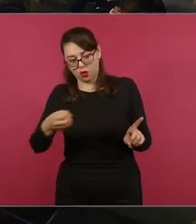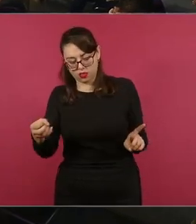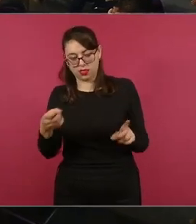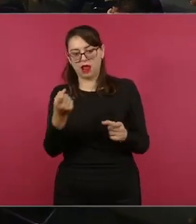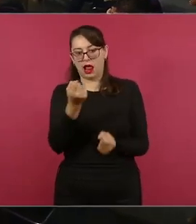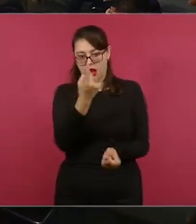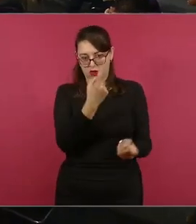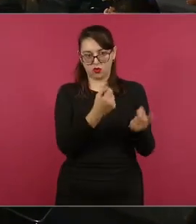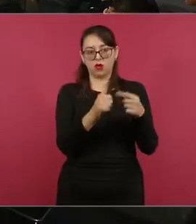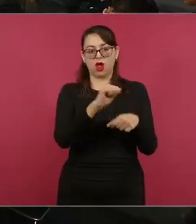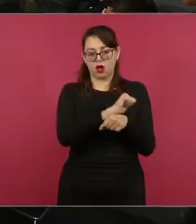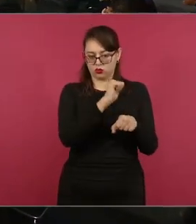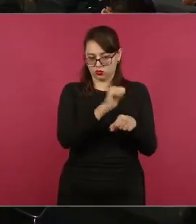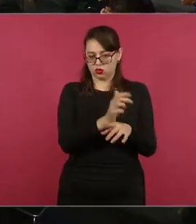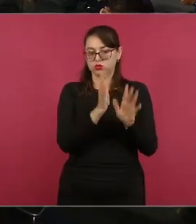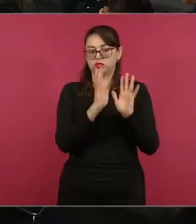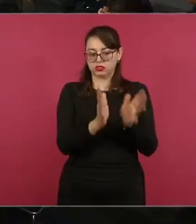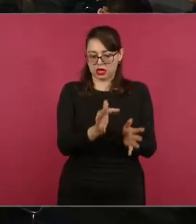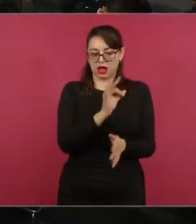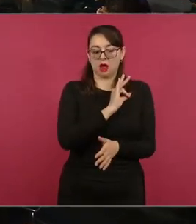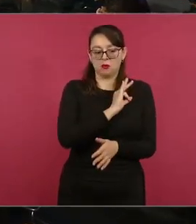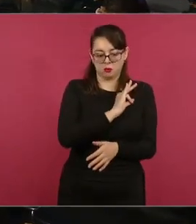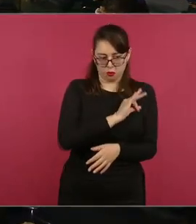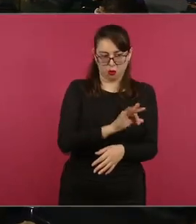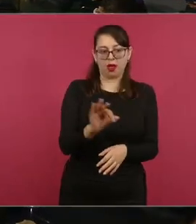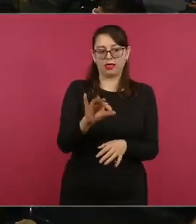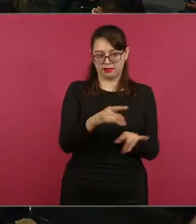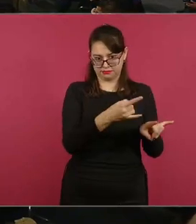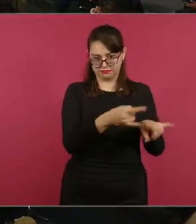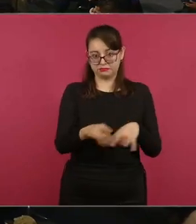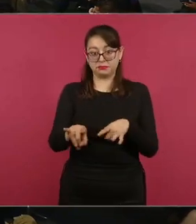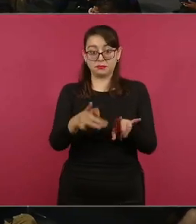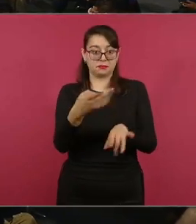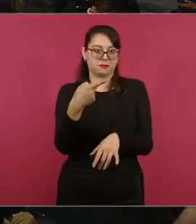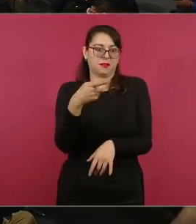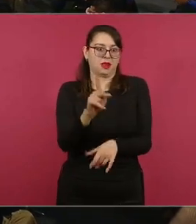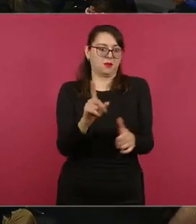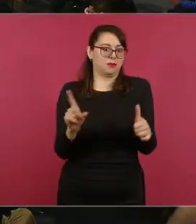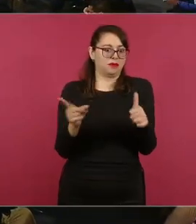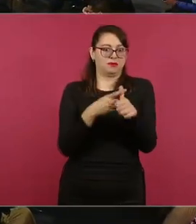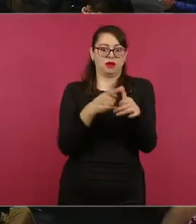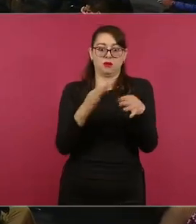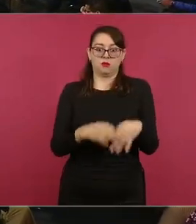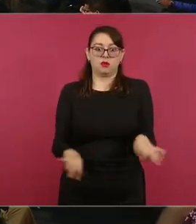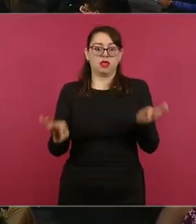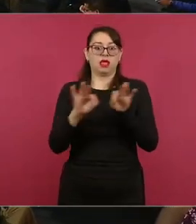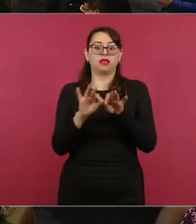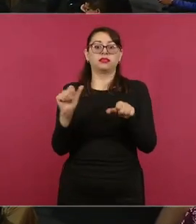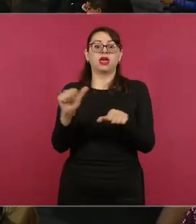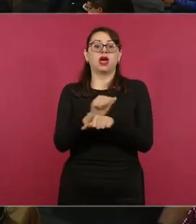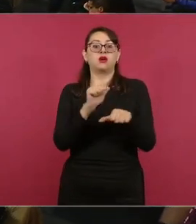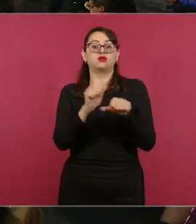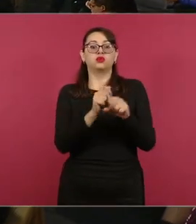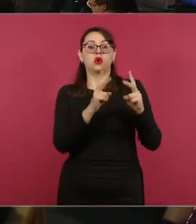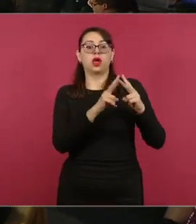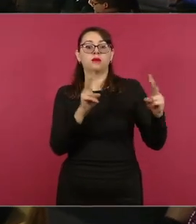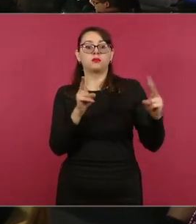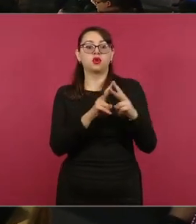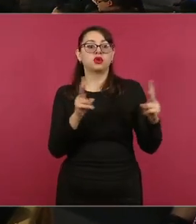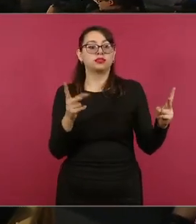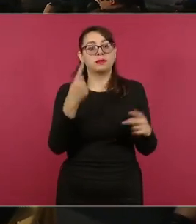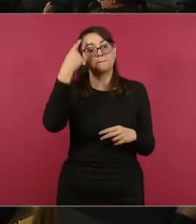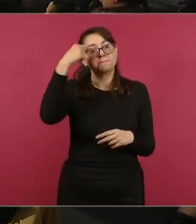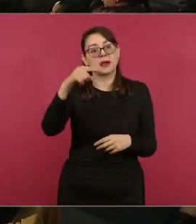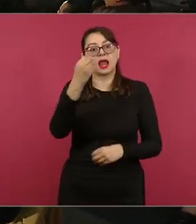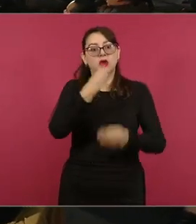facilitando primero el arribo de la ayuda humanitaria al puerto de Acapulco, también garantizar la seguridad